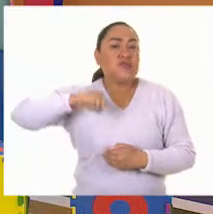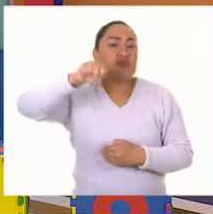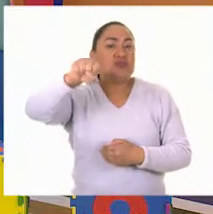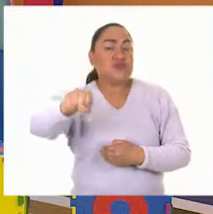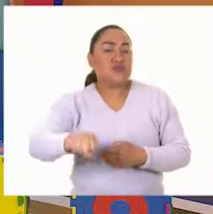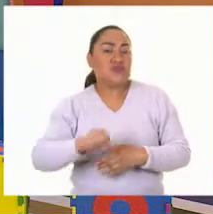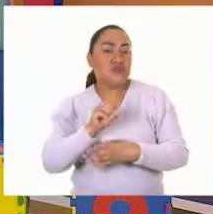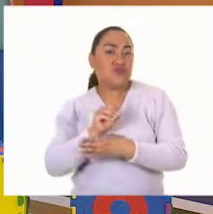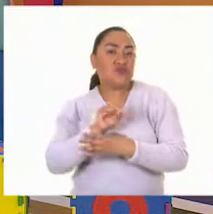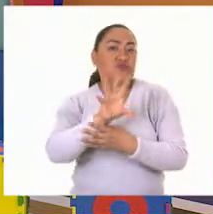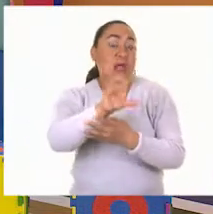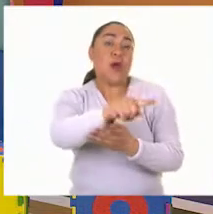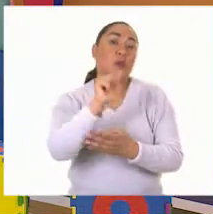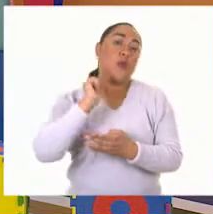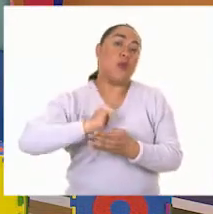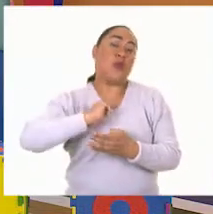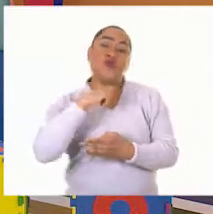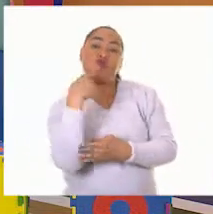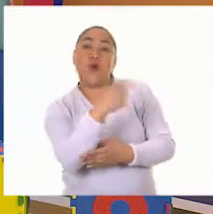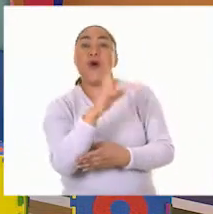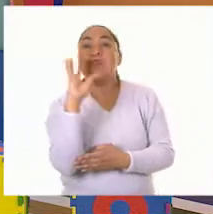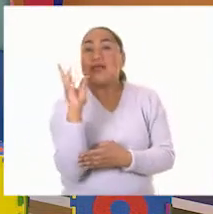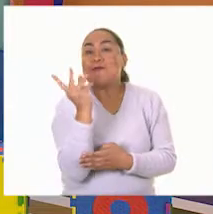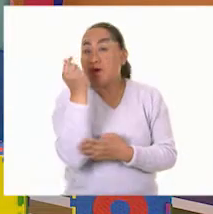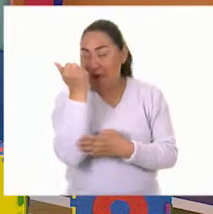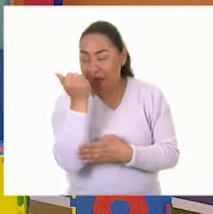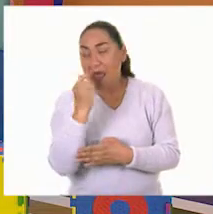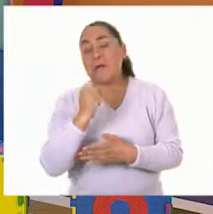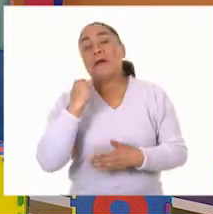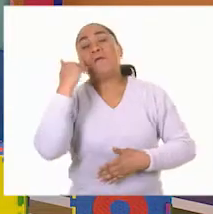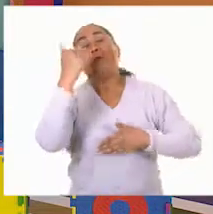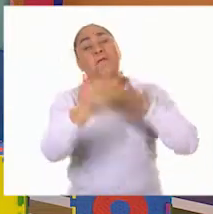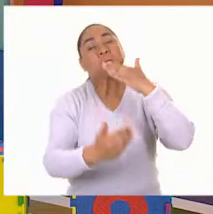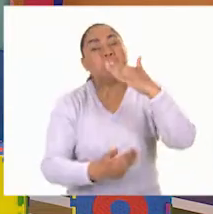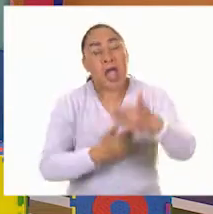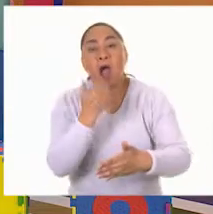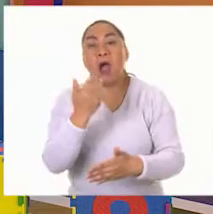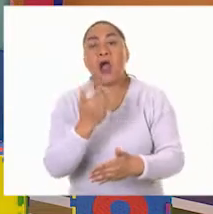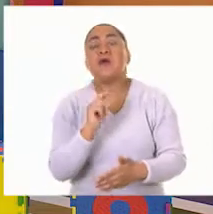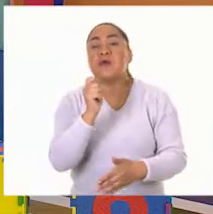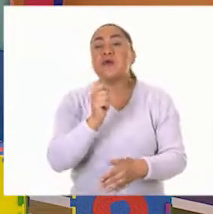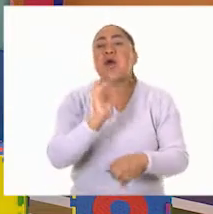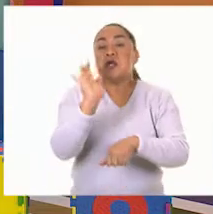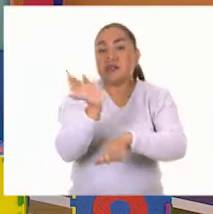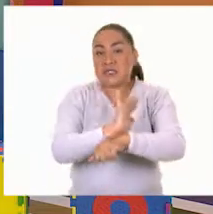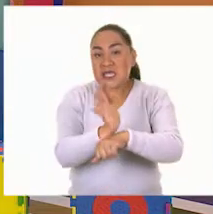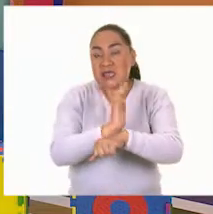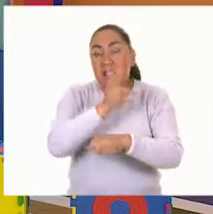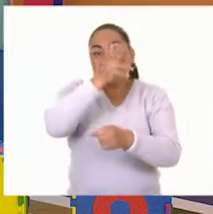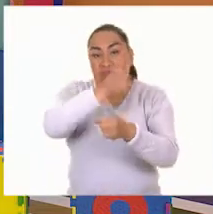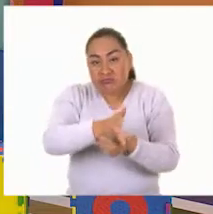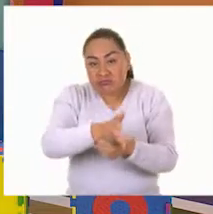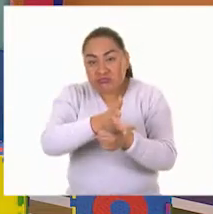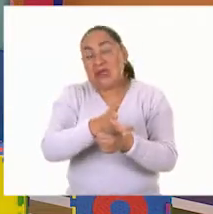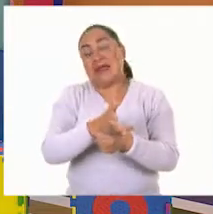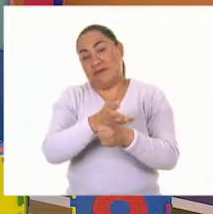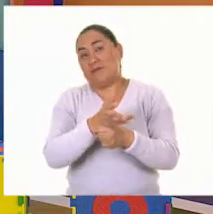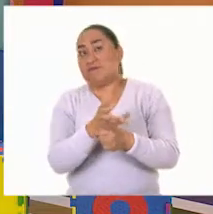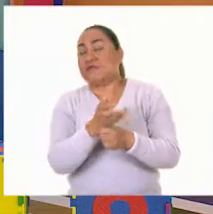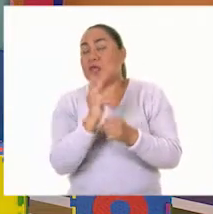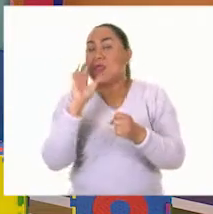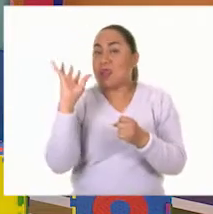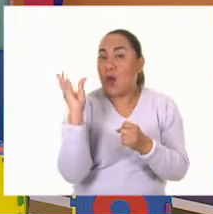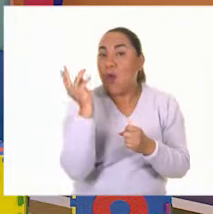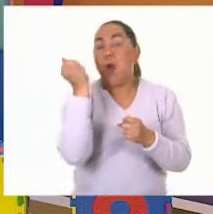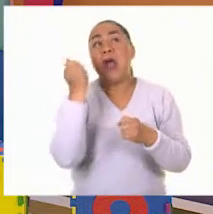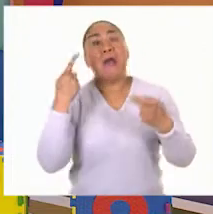Esa era la tecnología de ese tiempo. Después llegó el cine y también forma parte de la tecnología y la